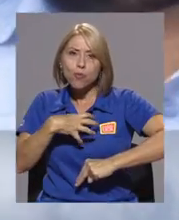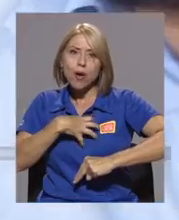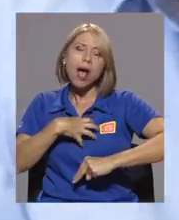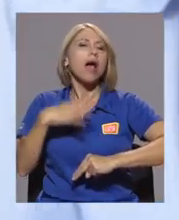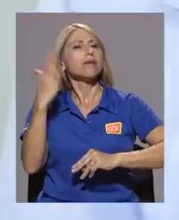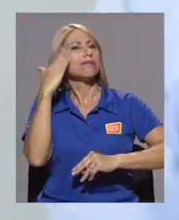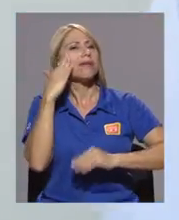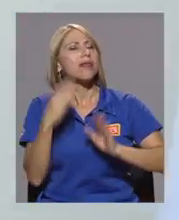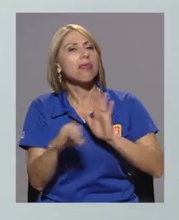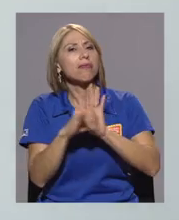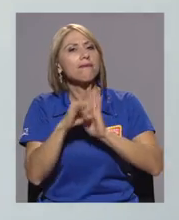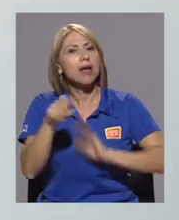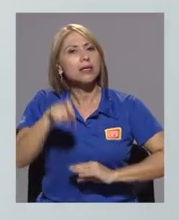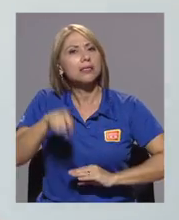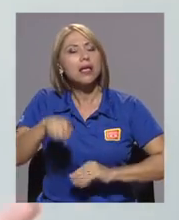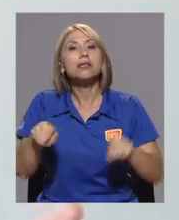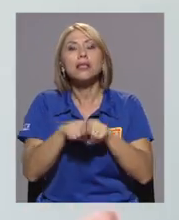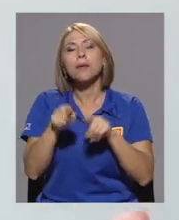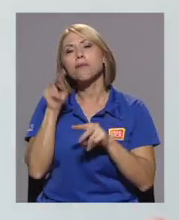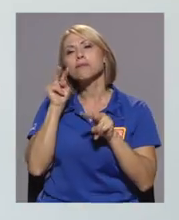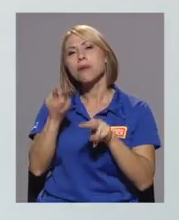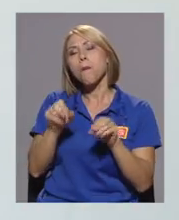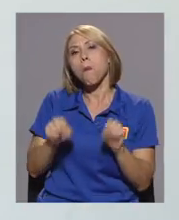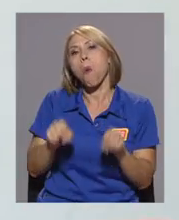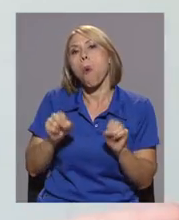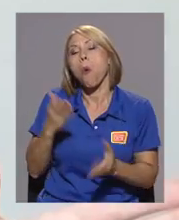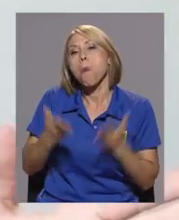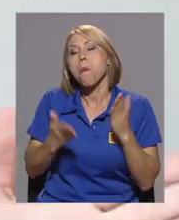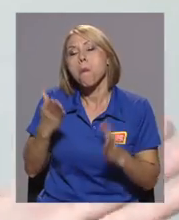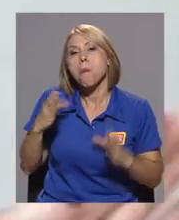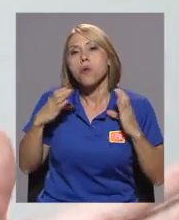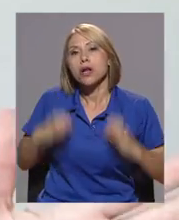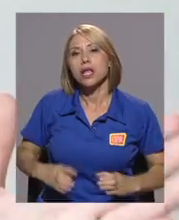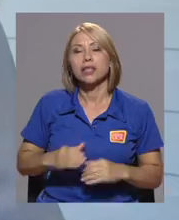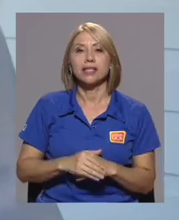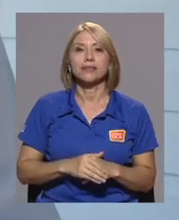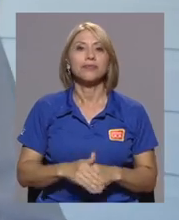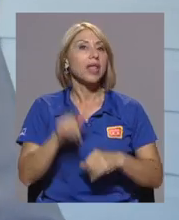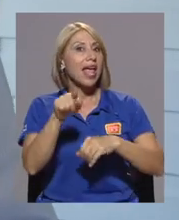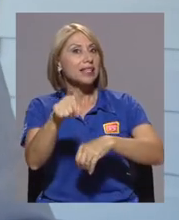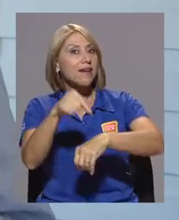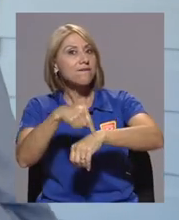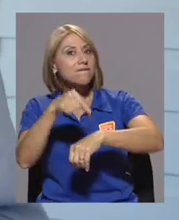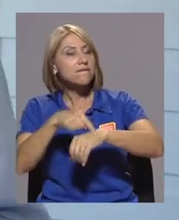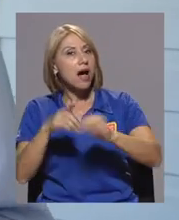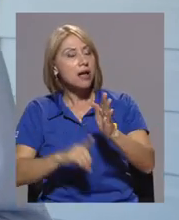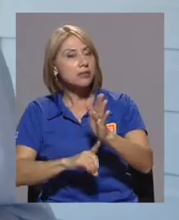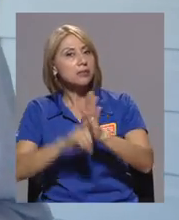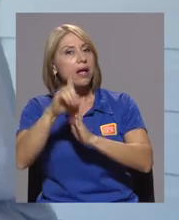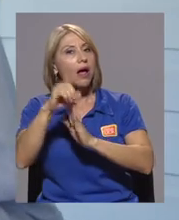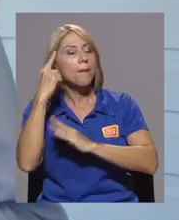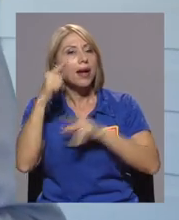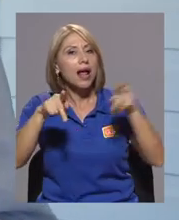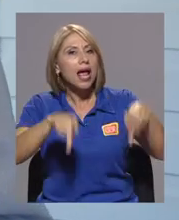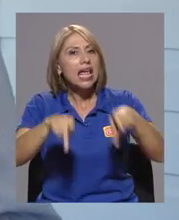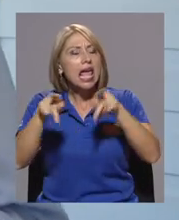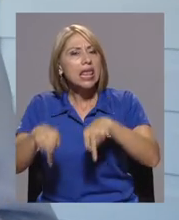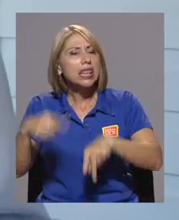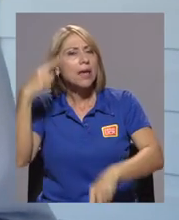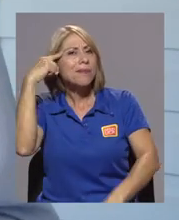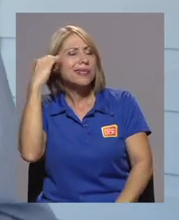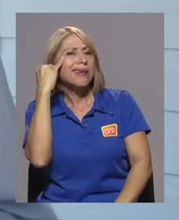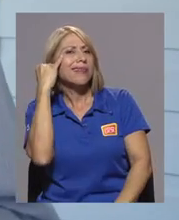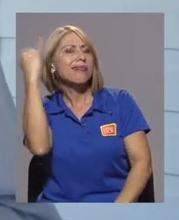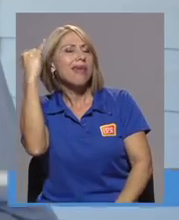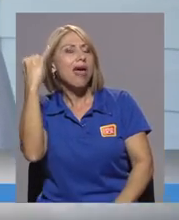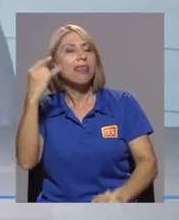identificar necesidades y validar potenciales clientes. Esta fase está desarrollada para gente que tiene una